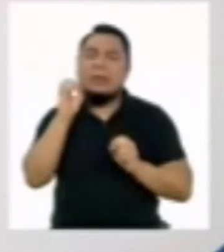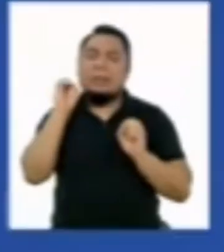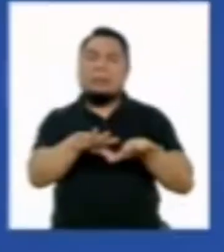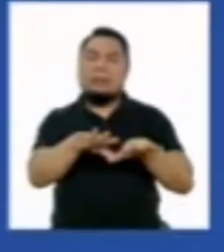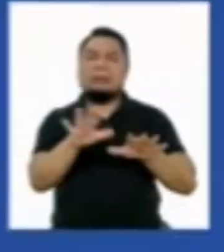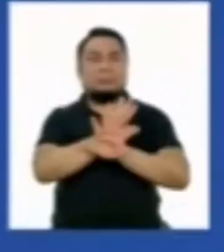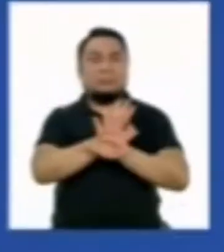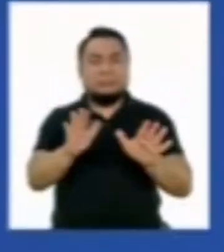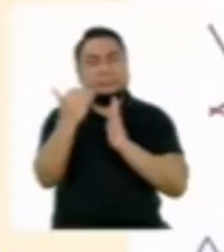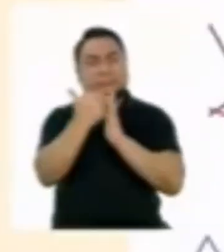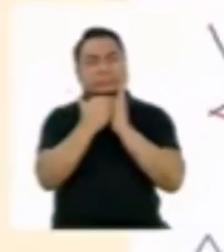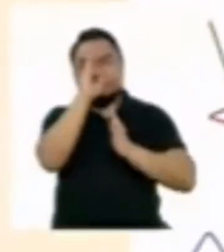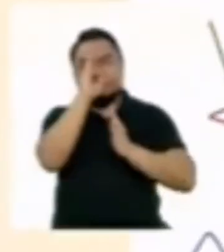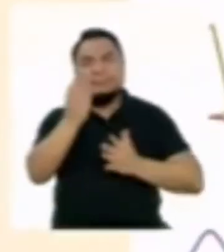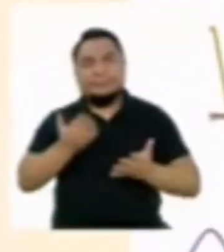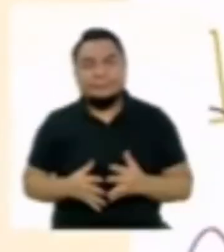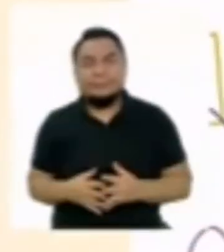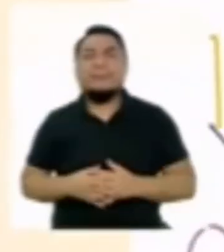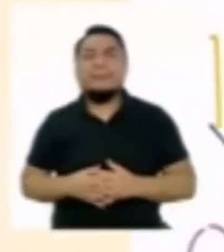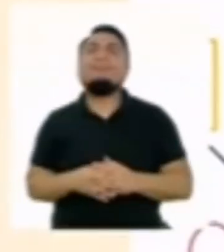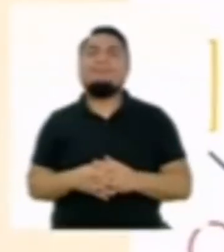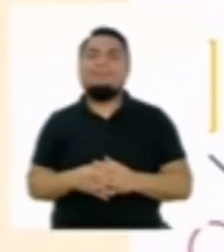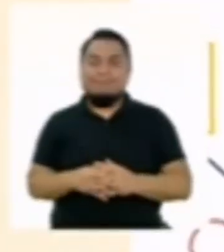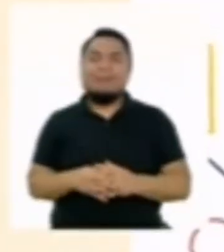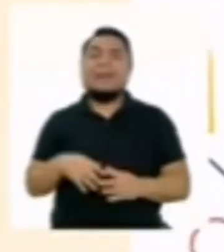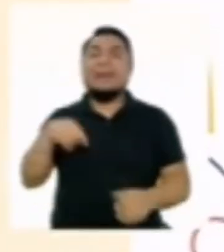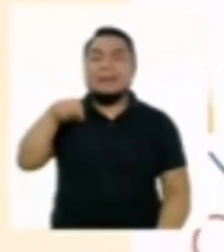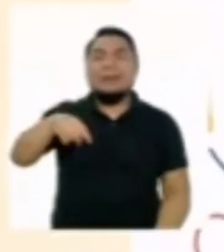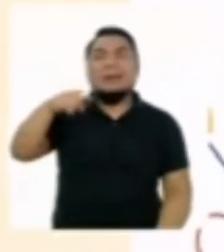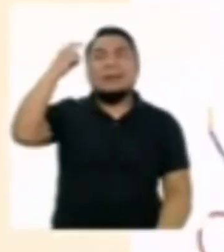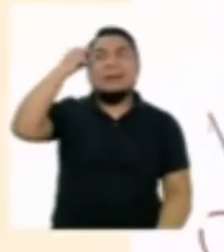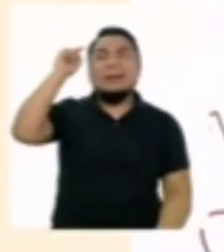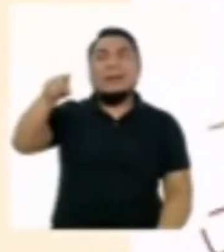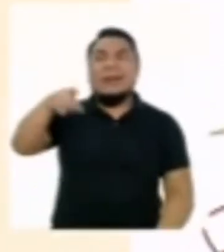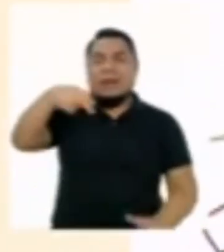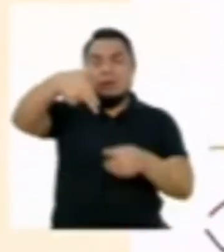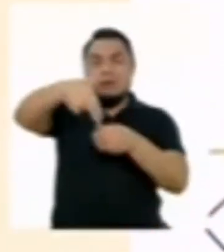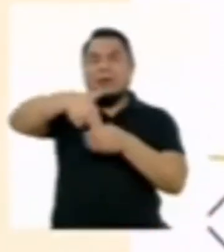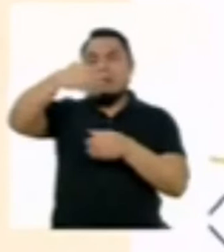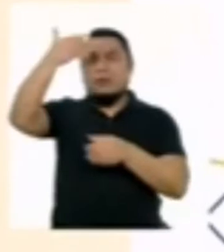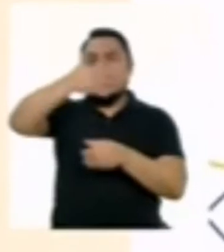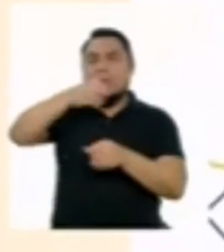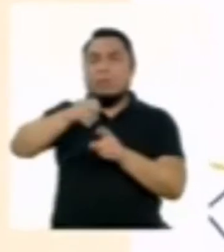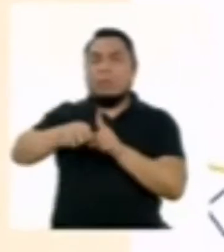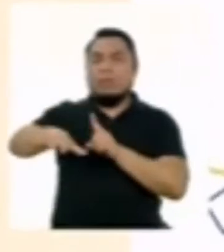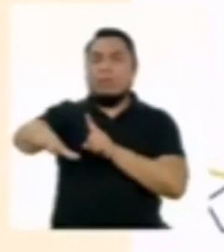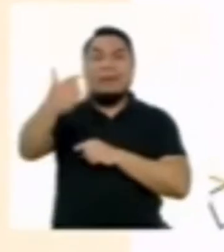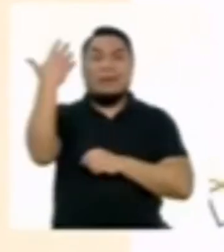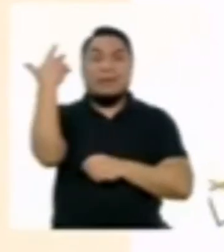esa actividad. Esto me hace pensar también en los derrames de petróleo que hubo en la Amazonía en estos últimos años.